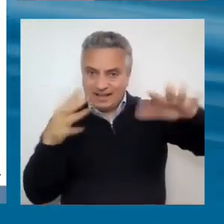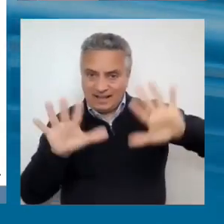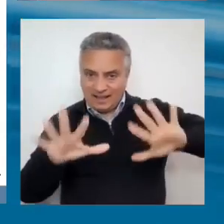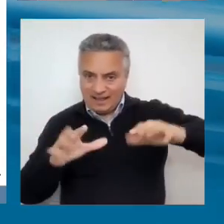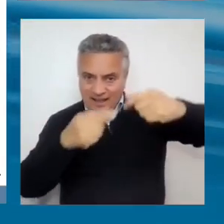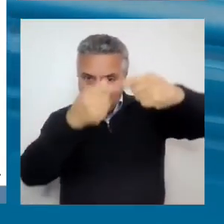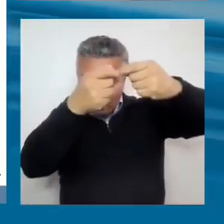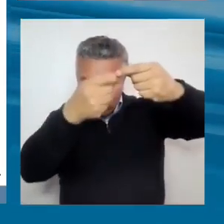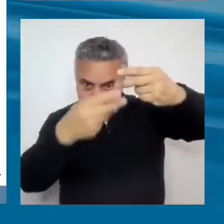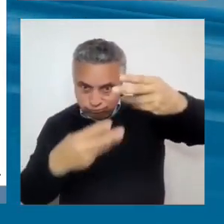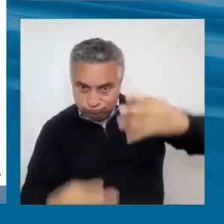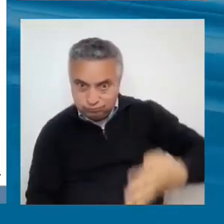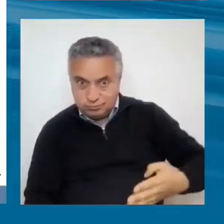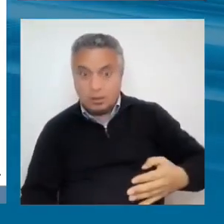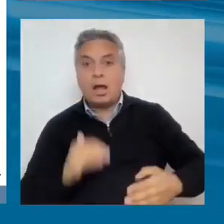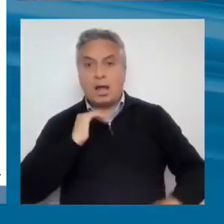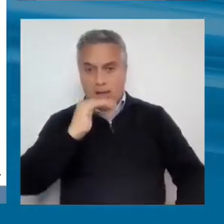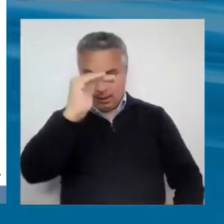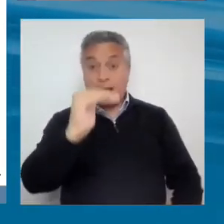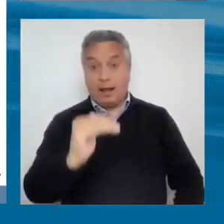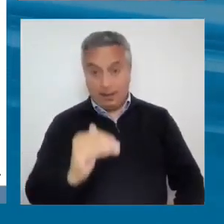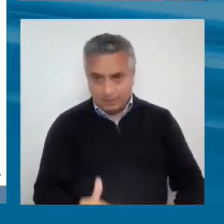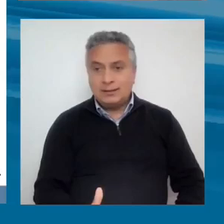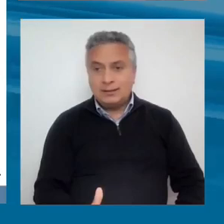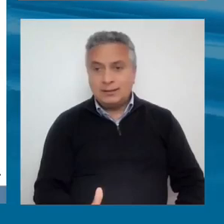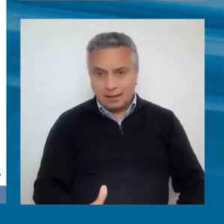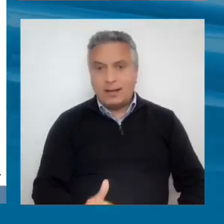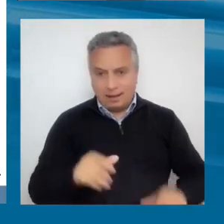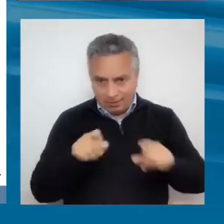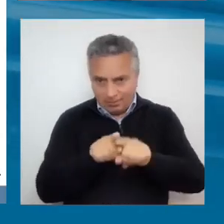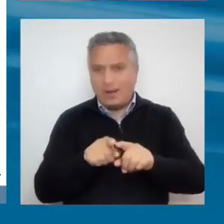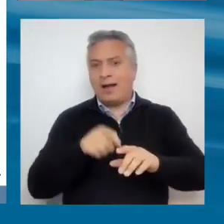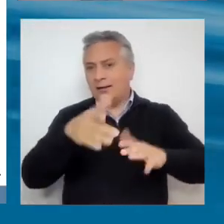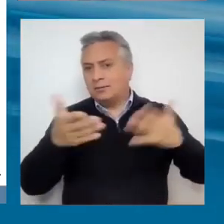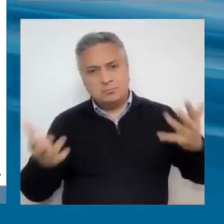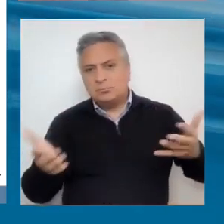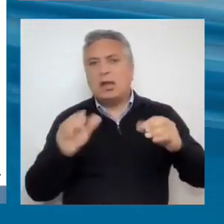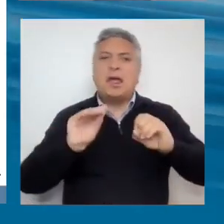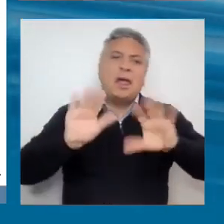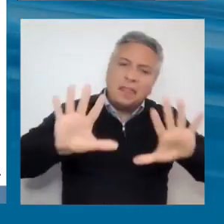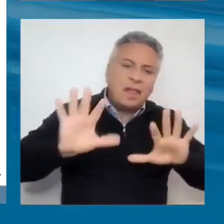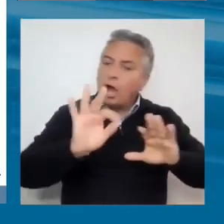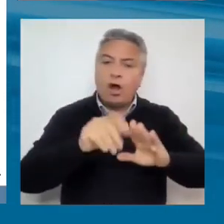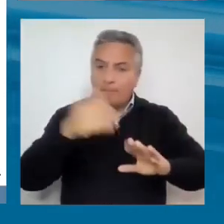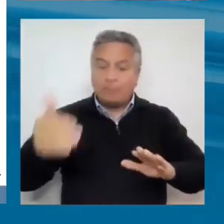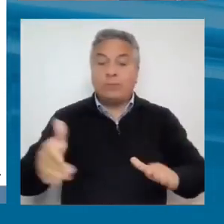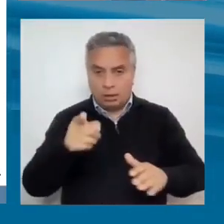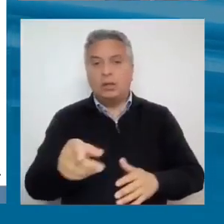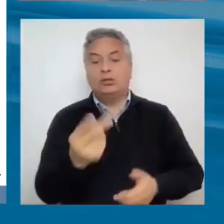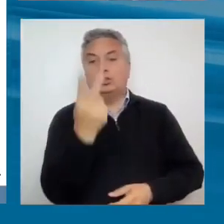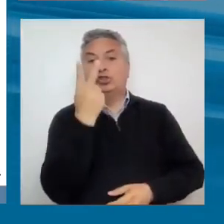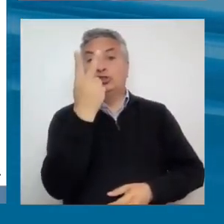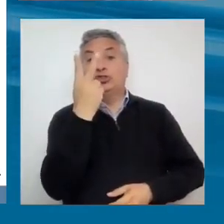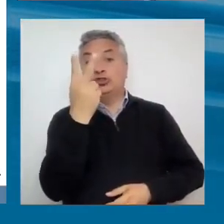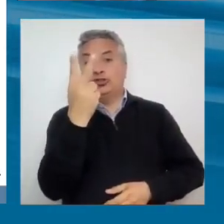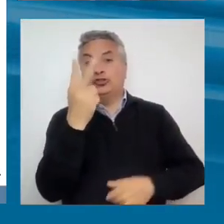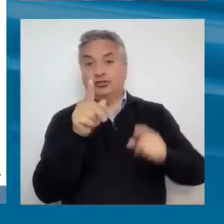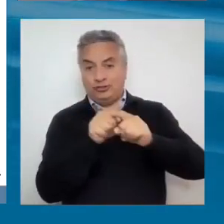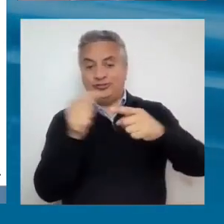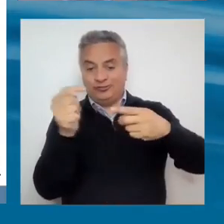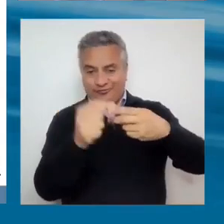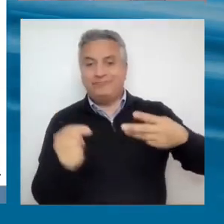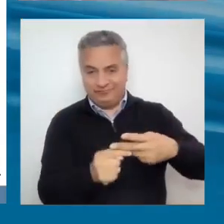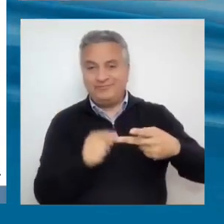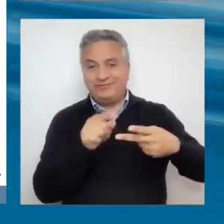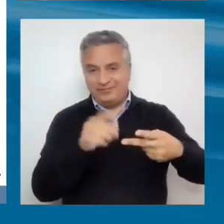de hacer una lista de brechas de 10, del número que sea, es que hay dos críticas fáciles, una crítica